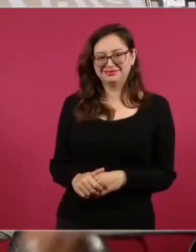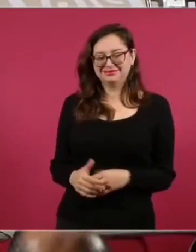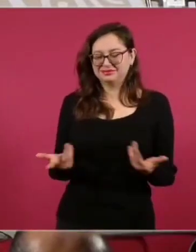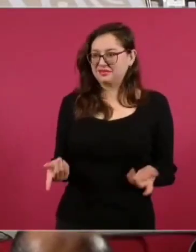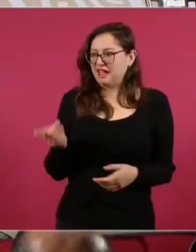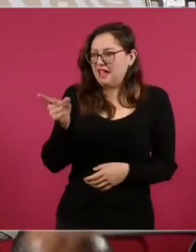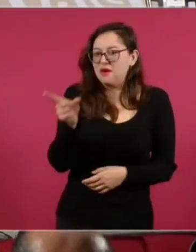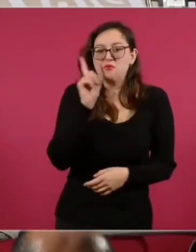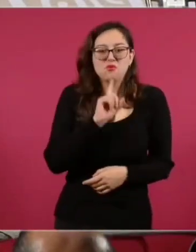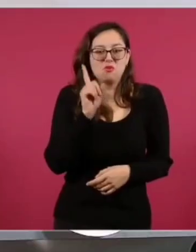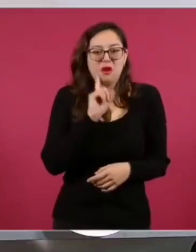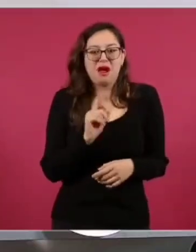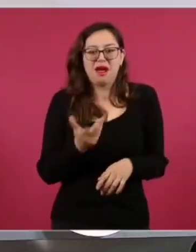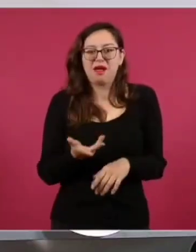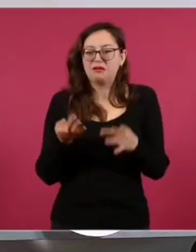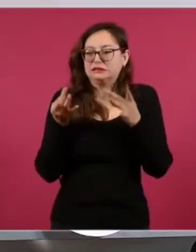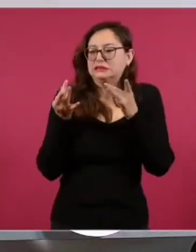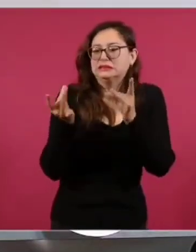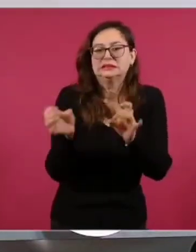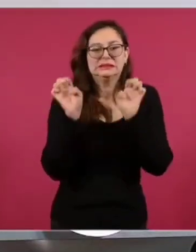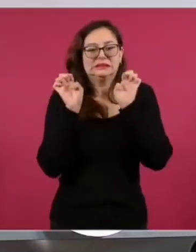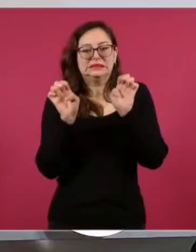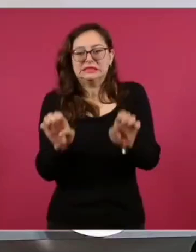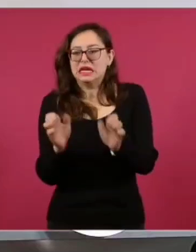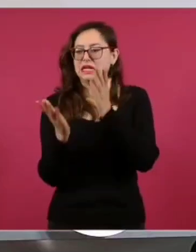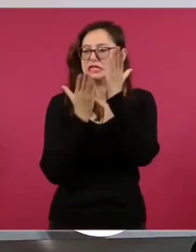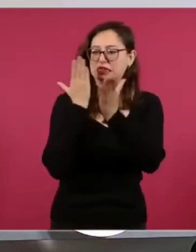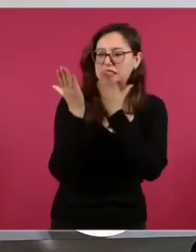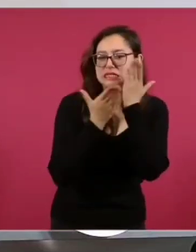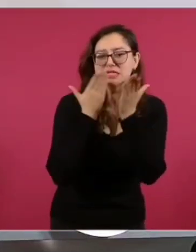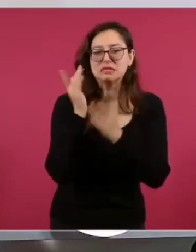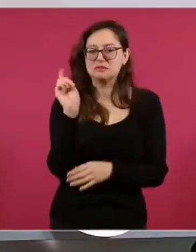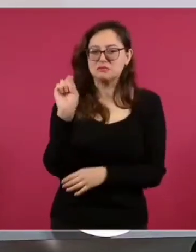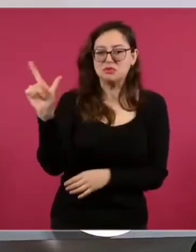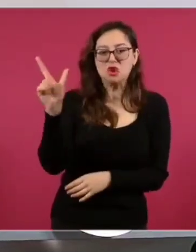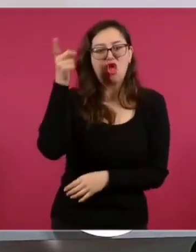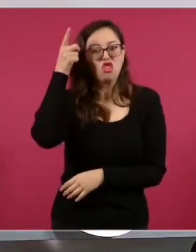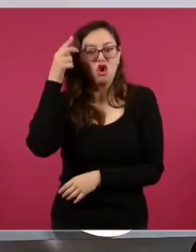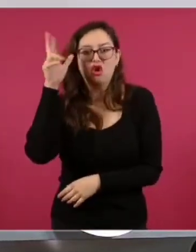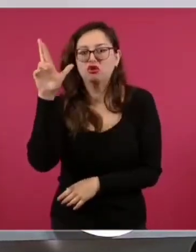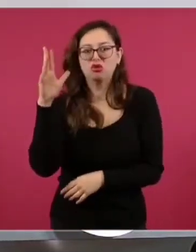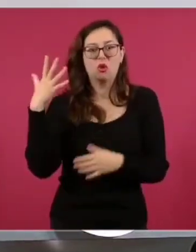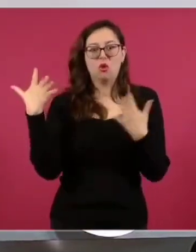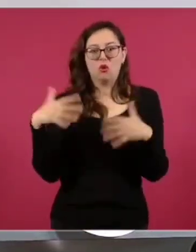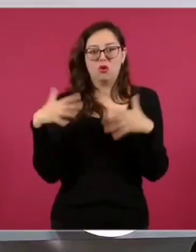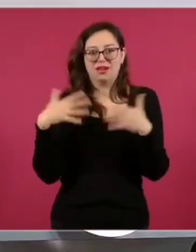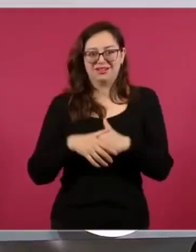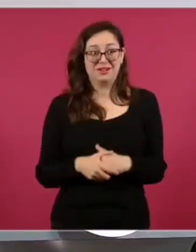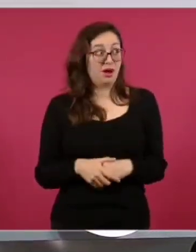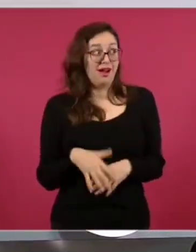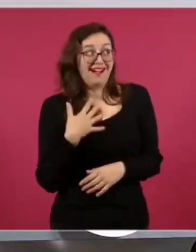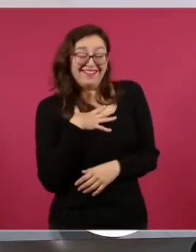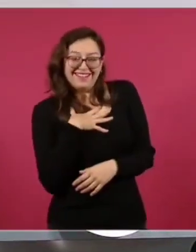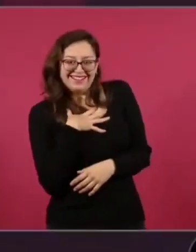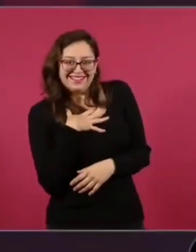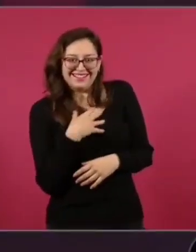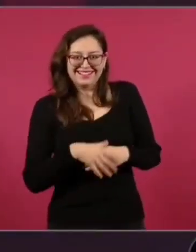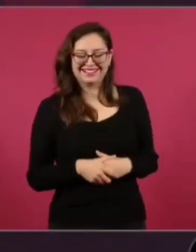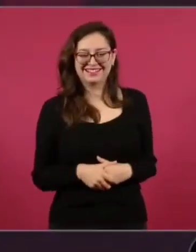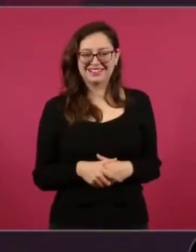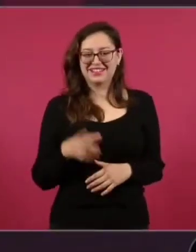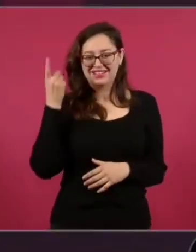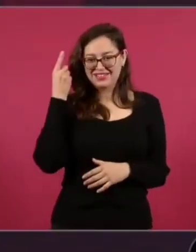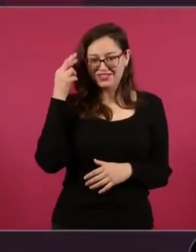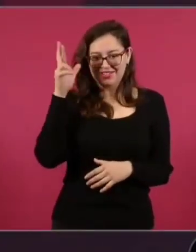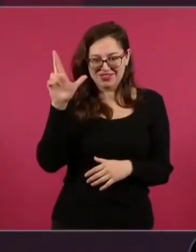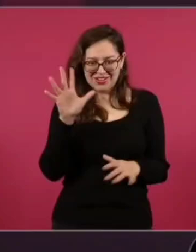delicada, tan exquisita, estudiosa, doctora. ¿En qué? ¿Doctora en